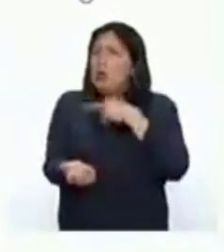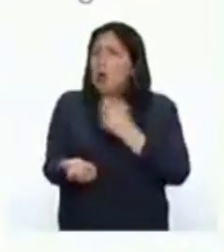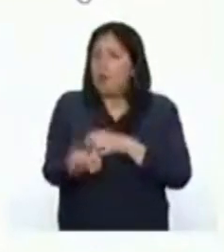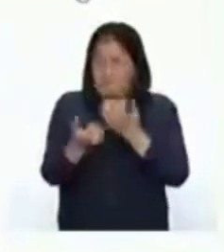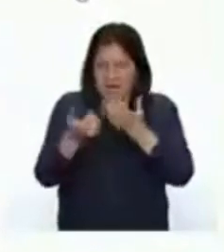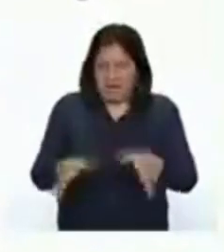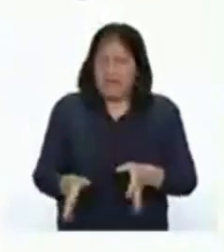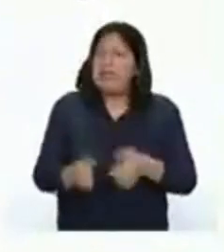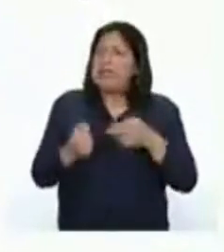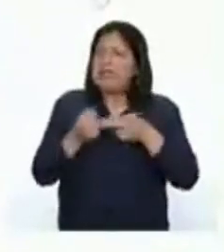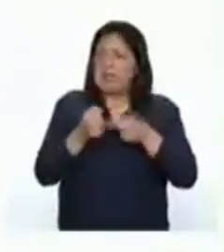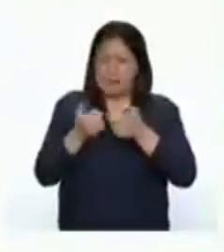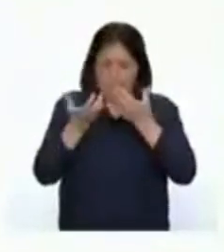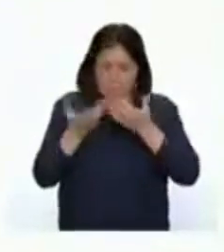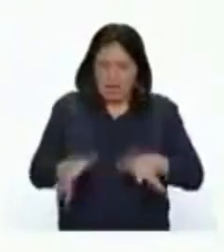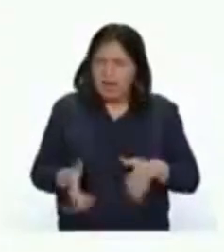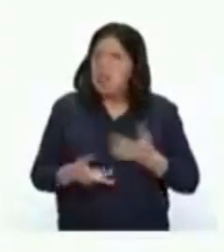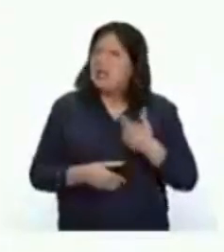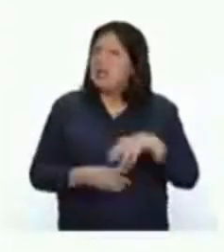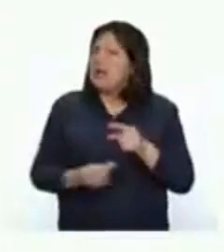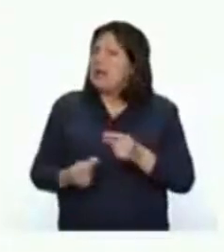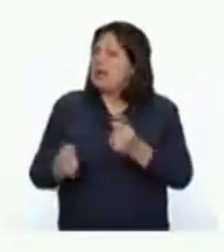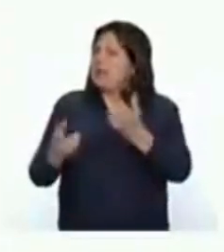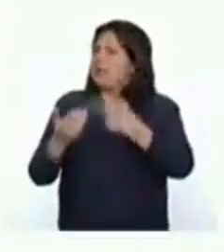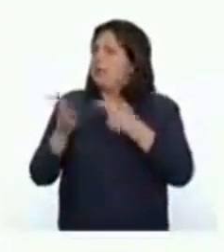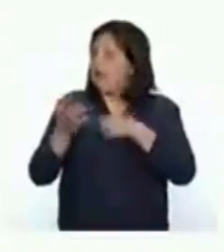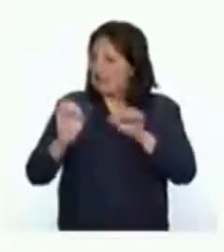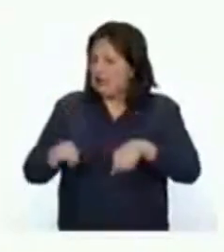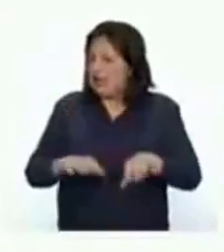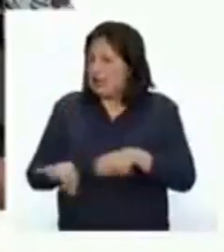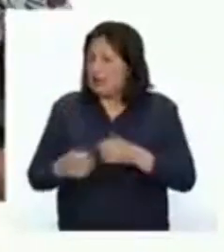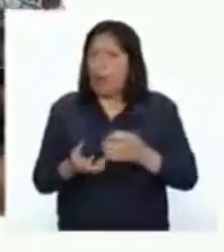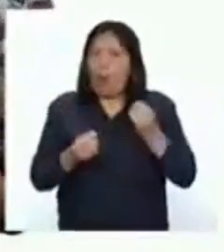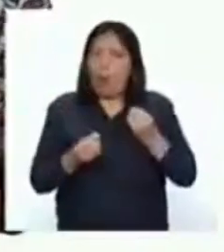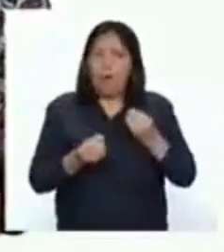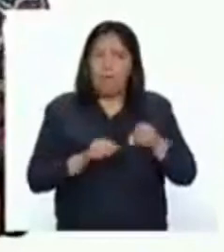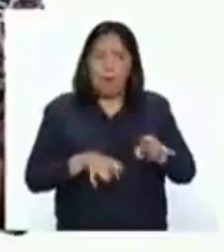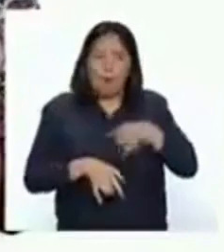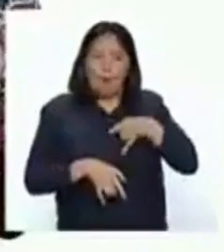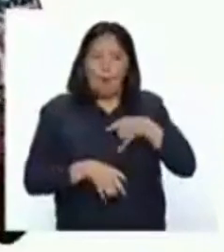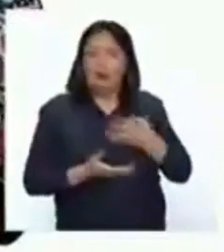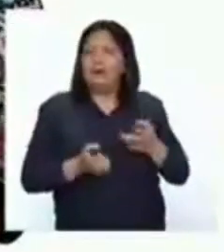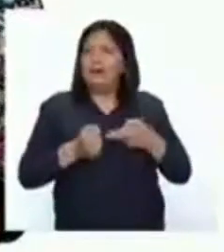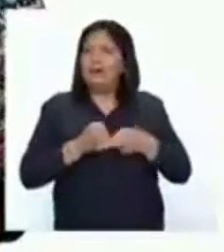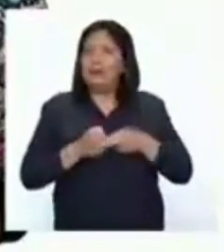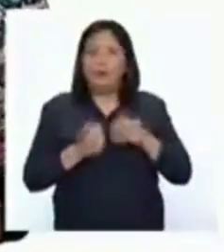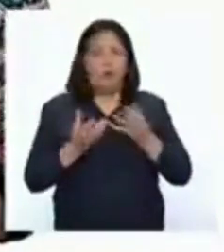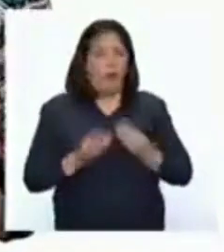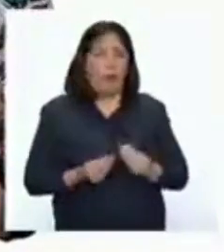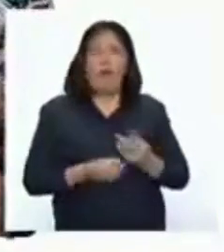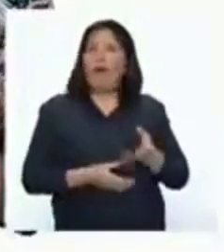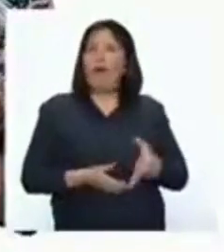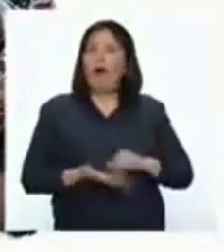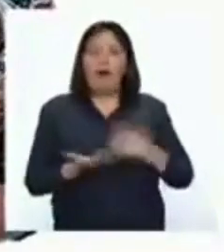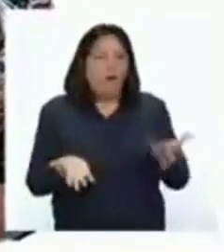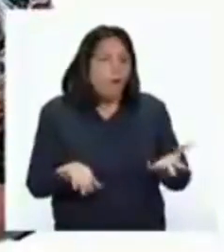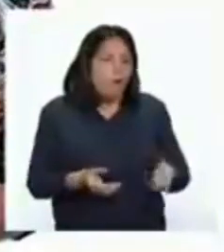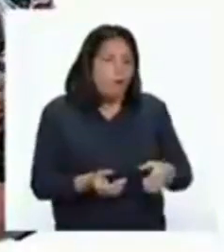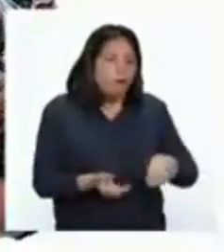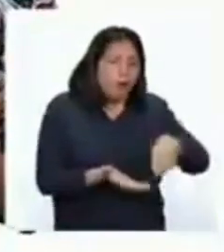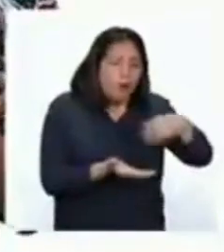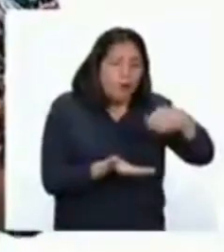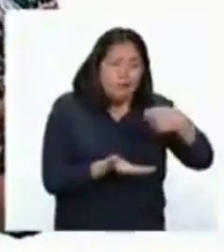más rápido de lo que repone, además de una mala absorción de hierro. Por otro lado, el bajo consumo de alimentos